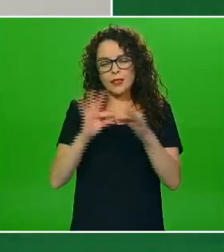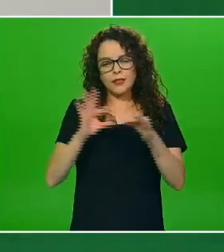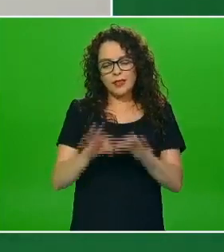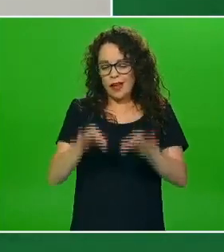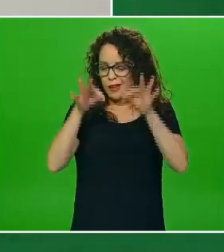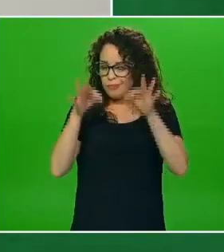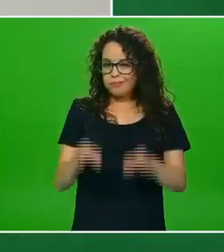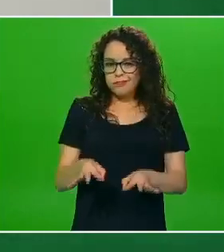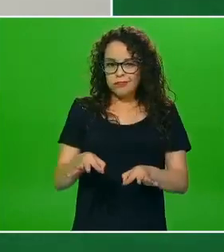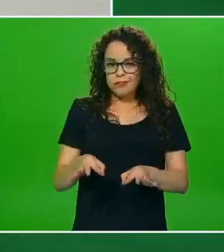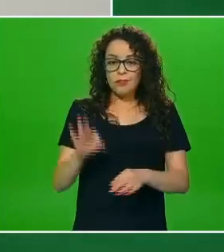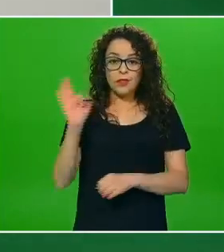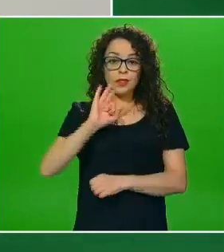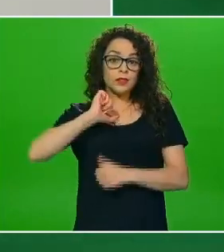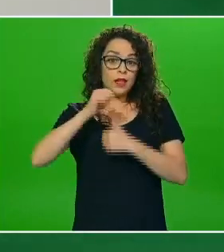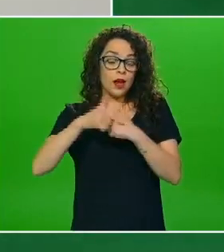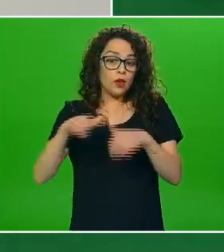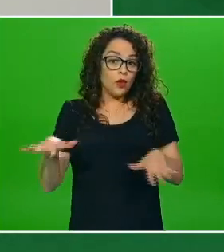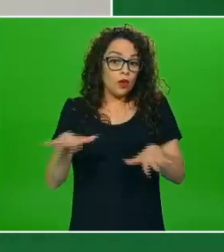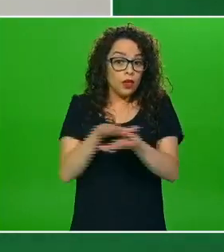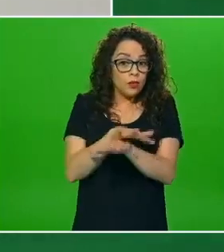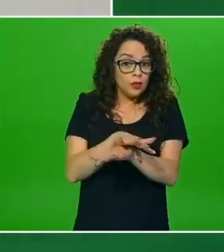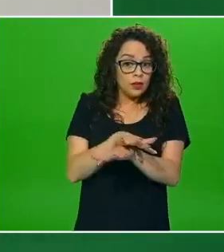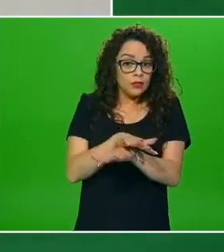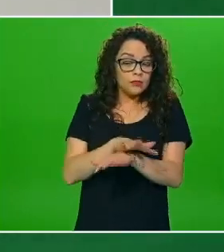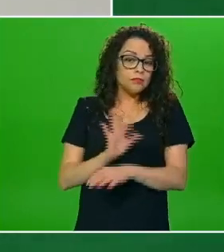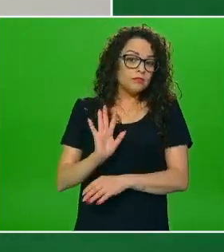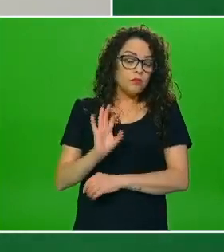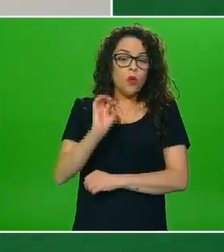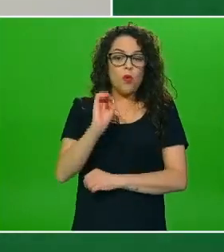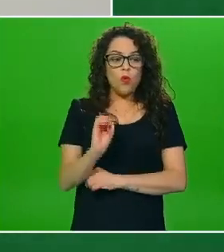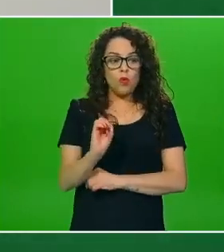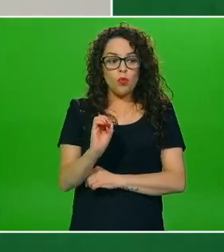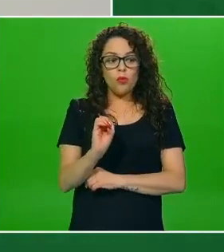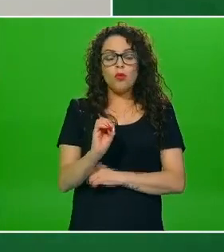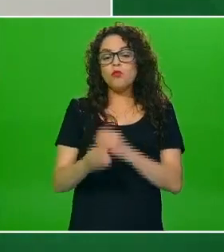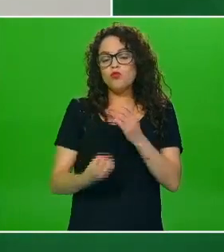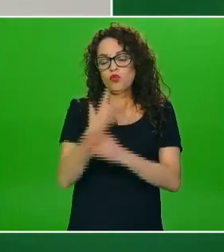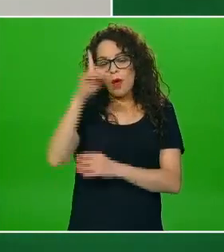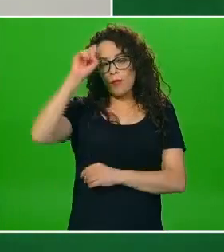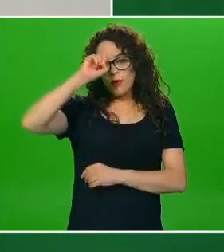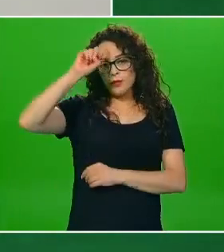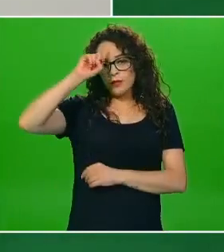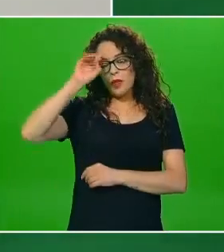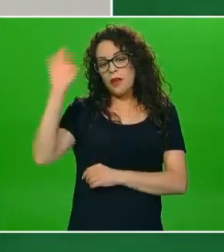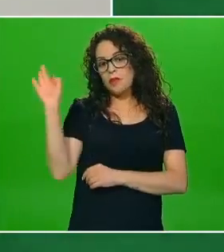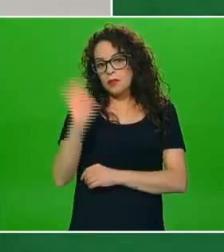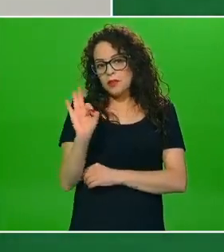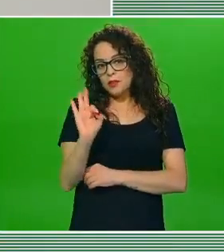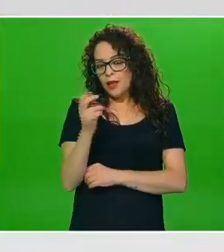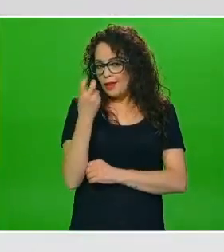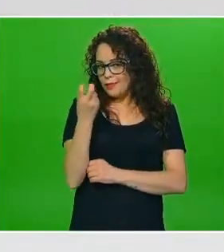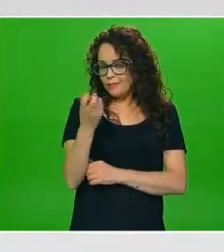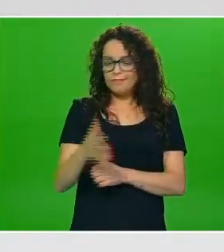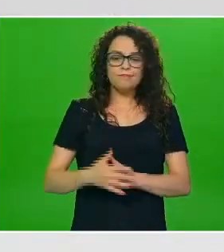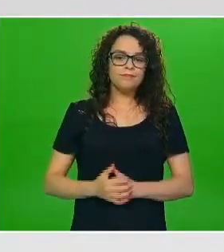saber si algo ha cambiado de manera importante o pudieran estarse dando nuevas recomendaciones en este campo